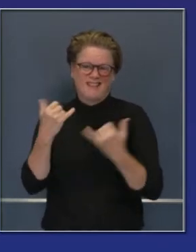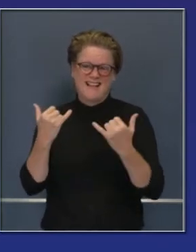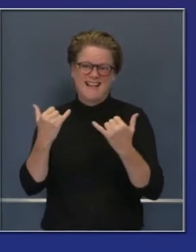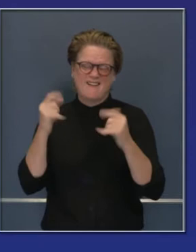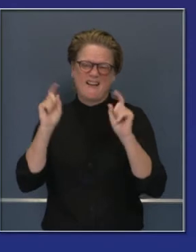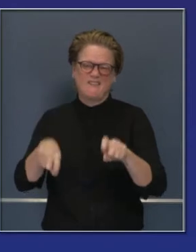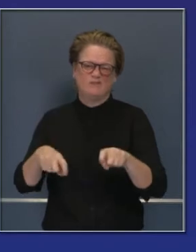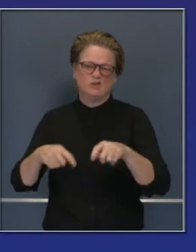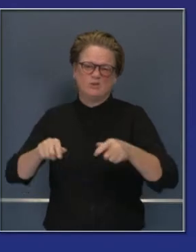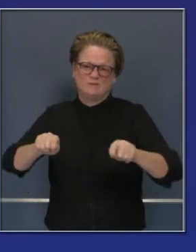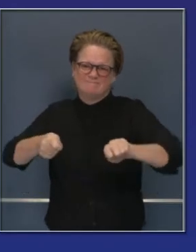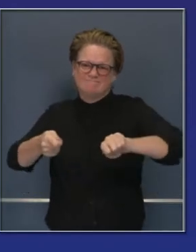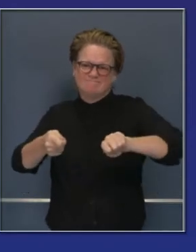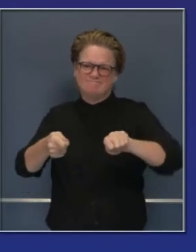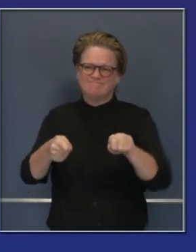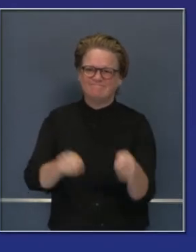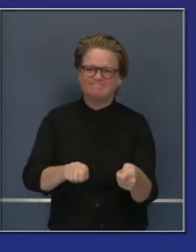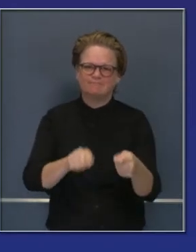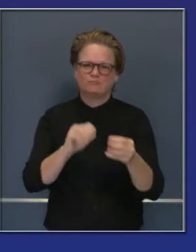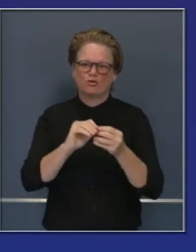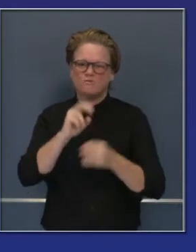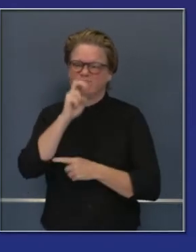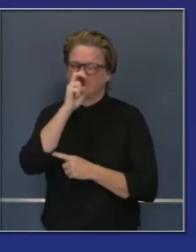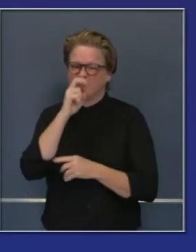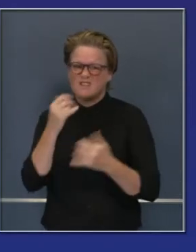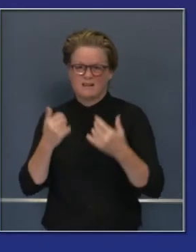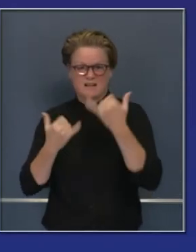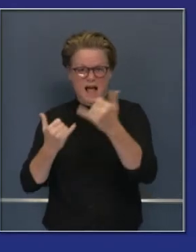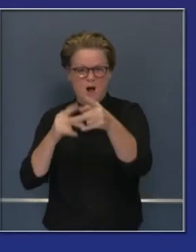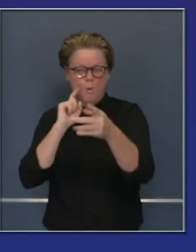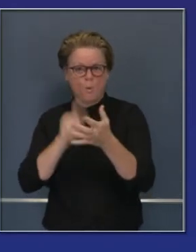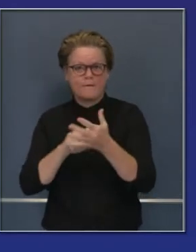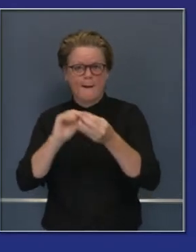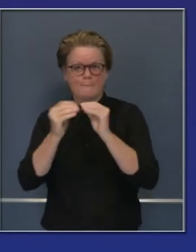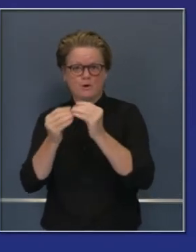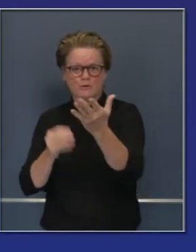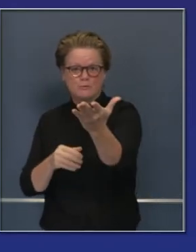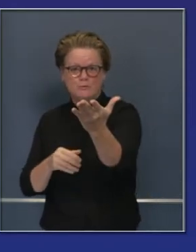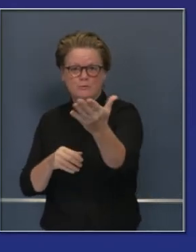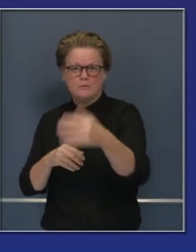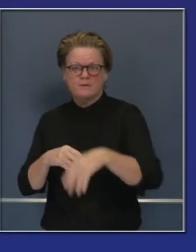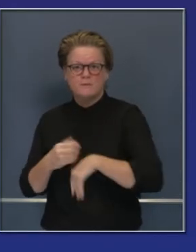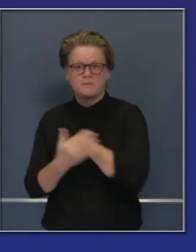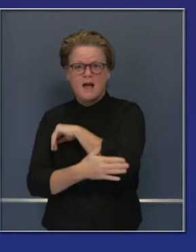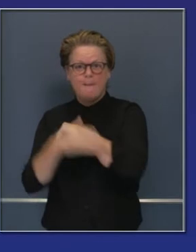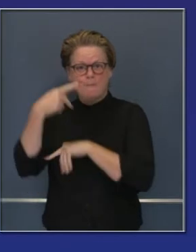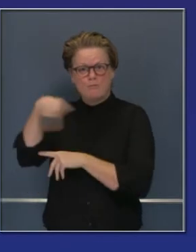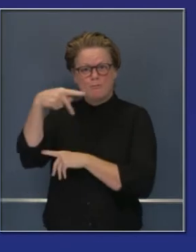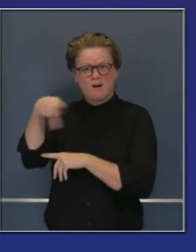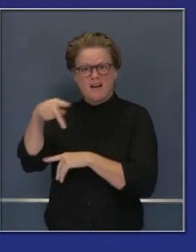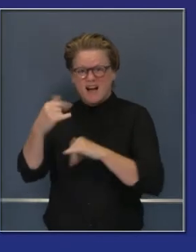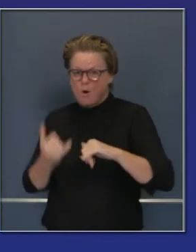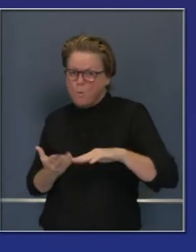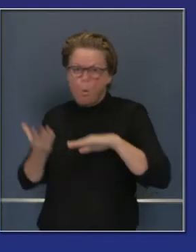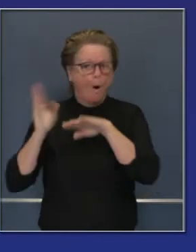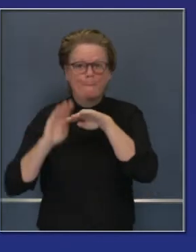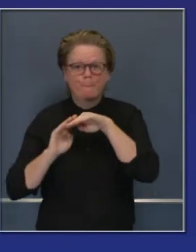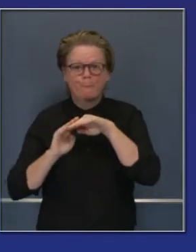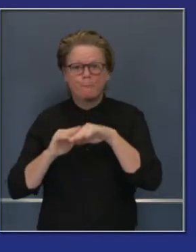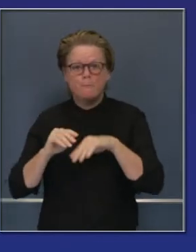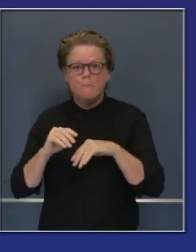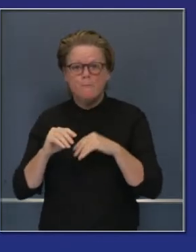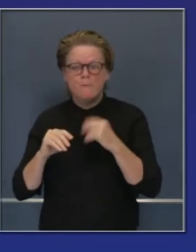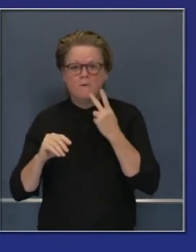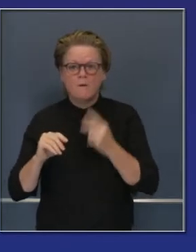con una mayor restricción. Ahora les muestro. Actualmente, 41 condados se mueven hacia atrás en el